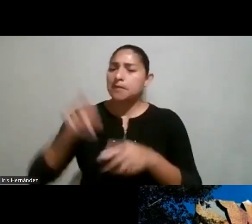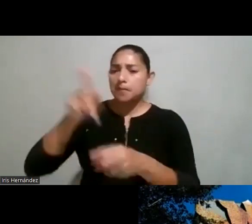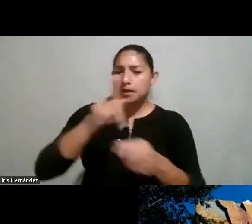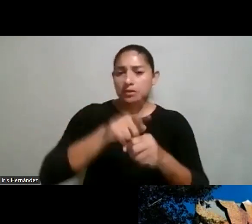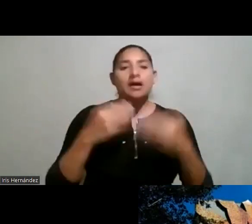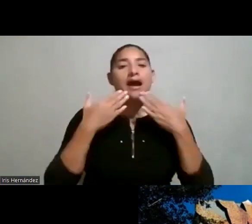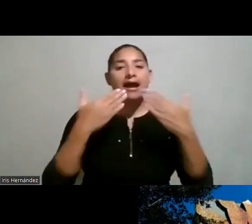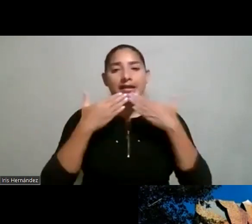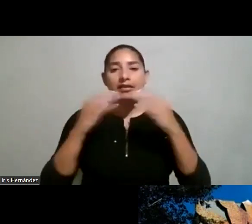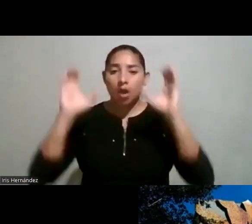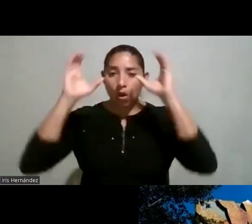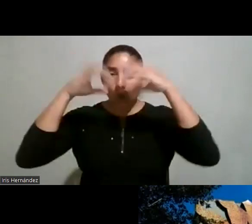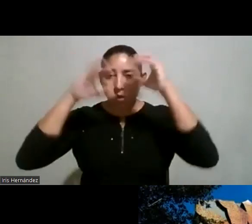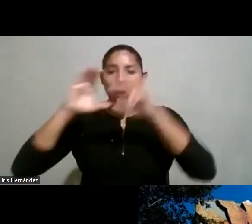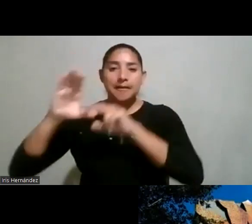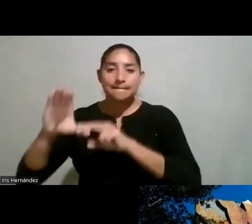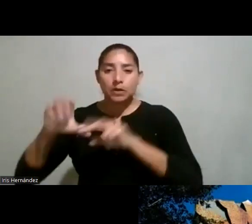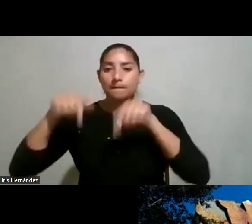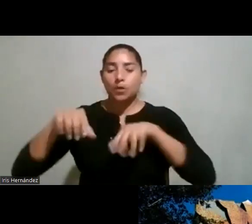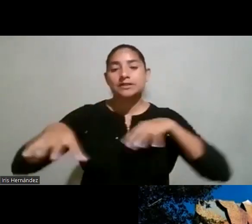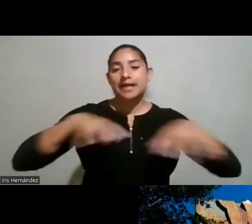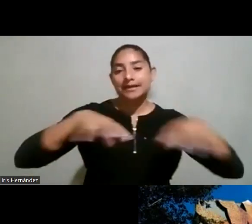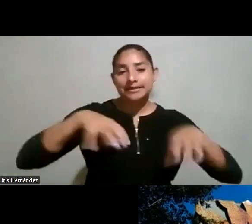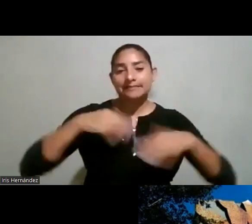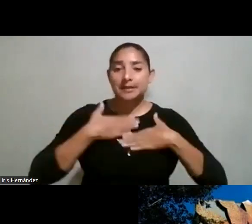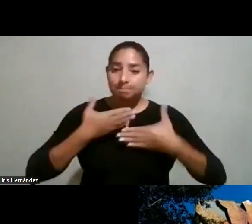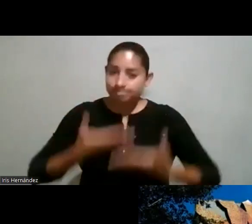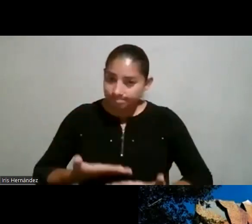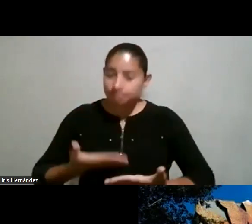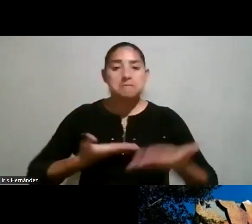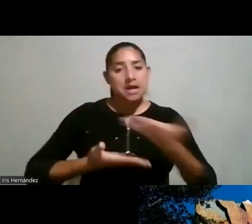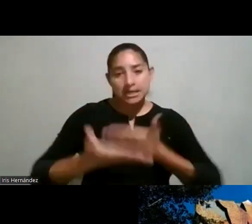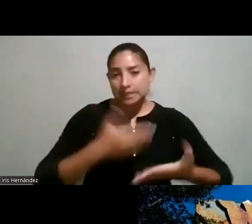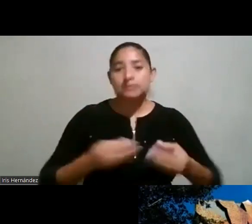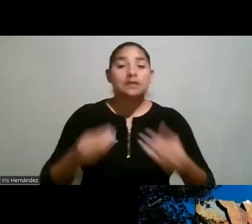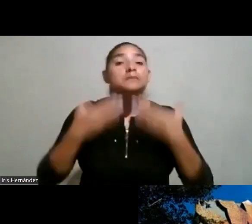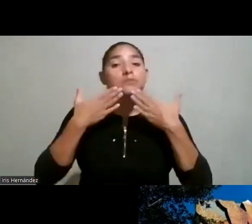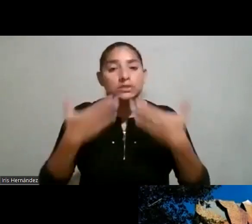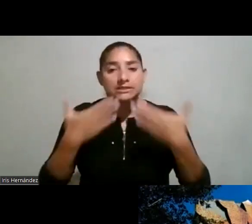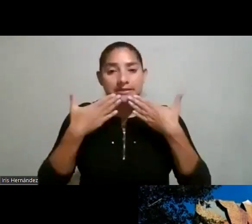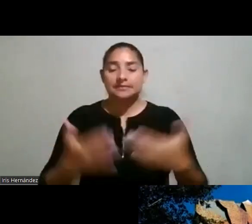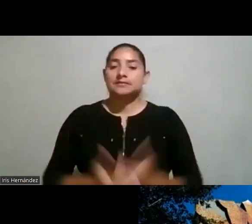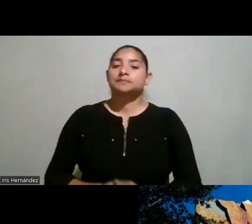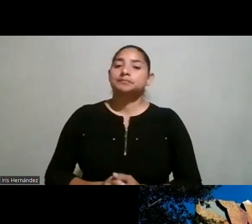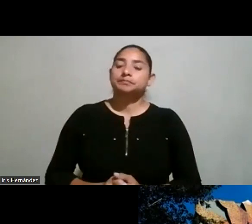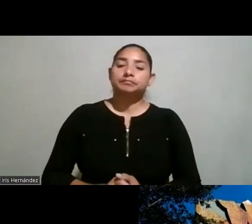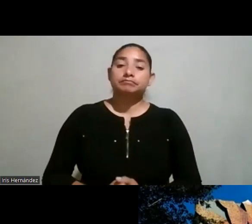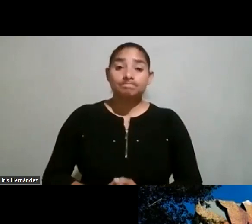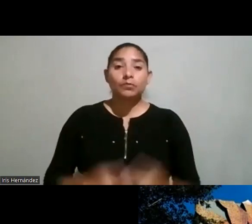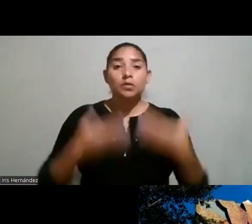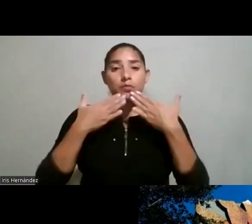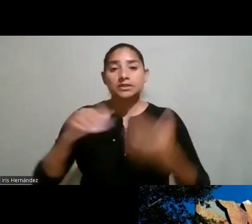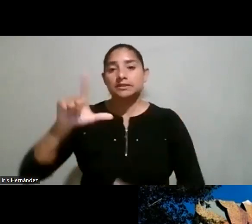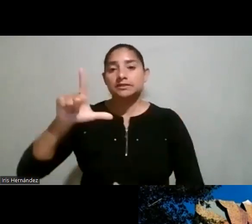agradecerle al Colipro por esta actividad y bueno pues quedo a la orden con todos muchas gracias muchas gracias doña